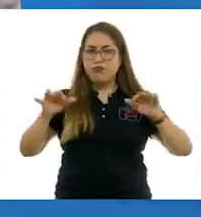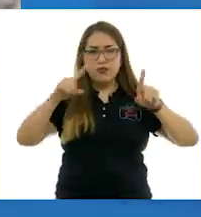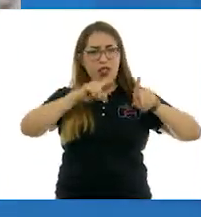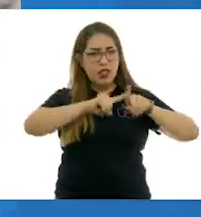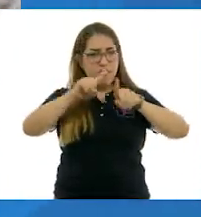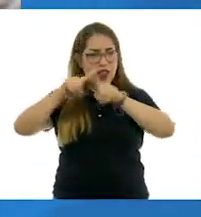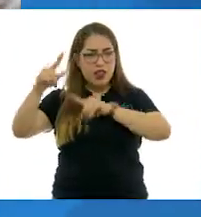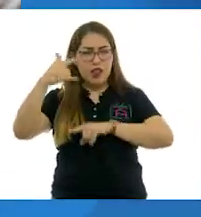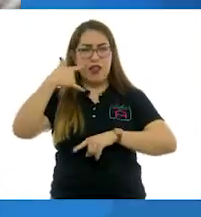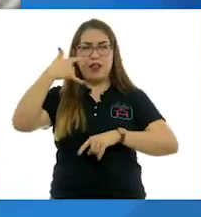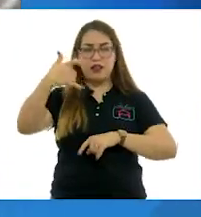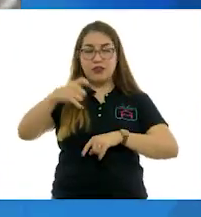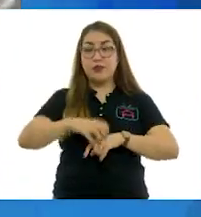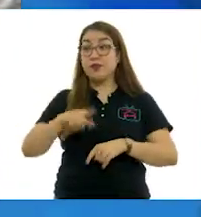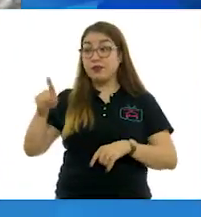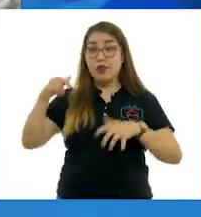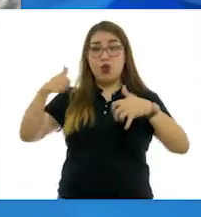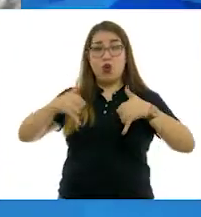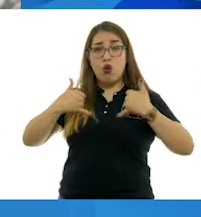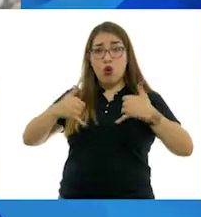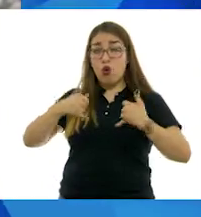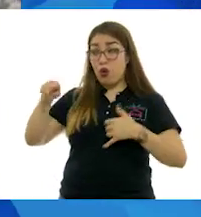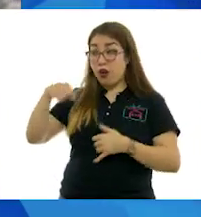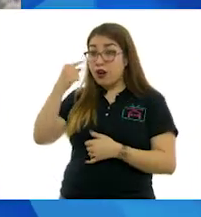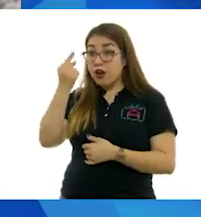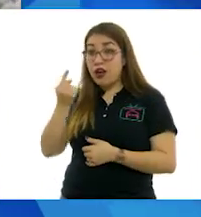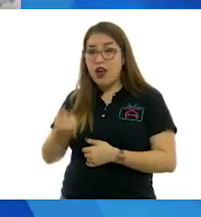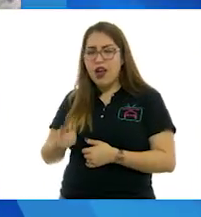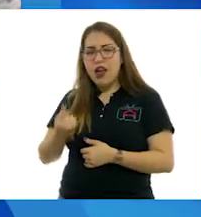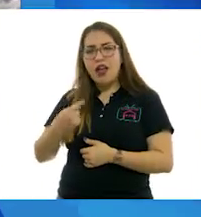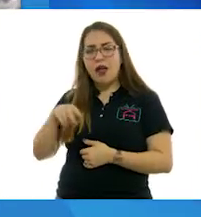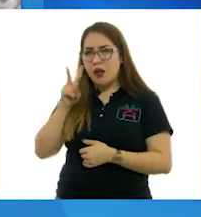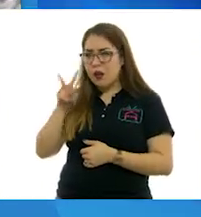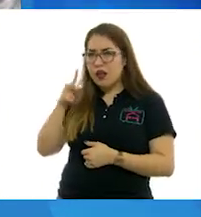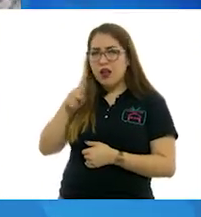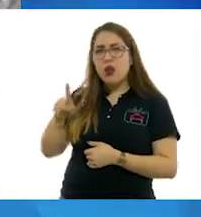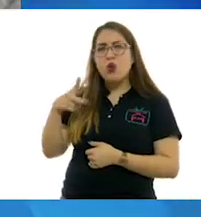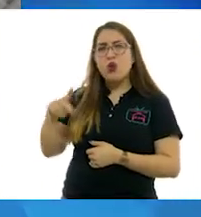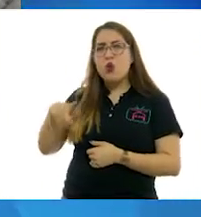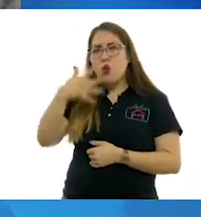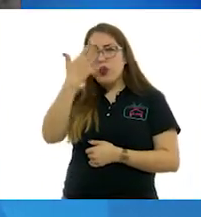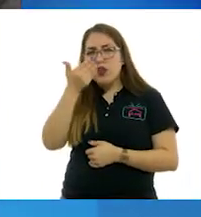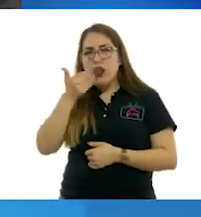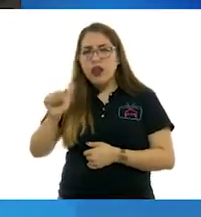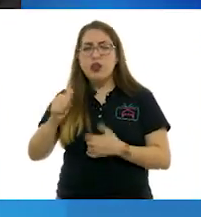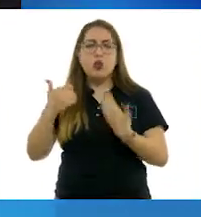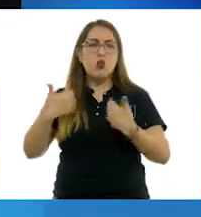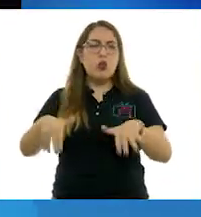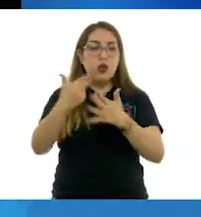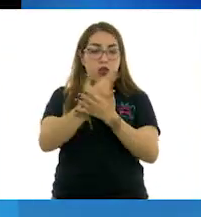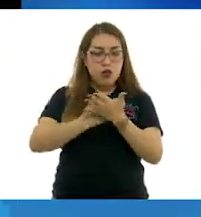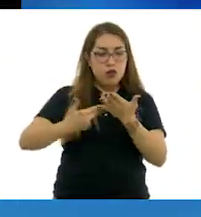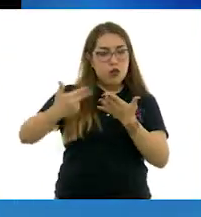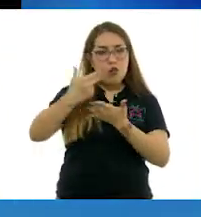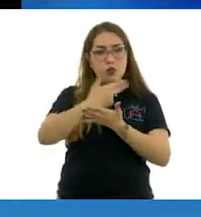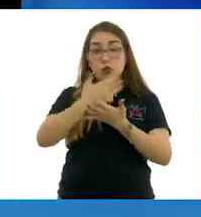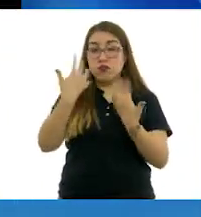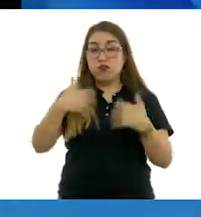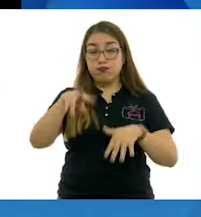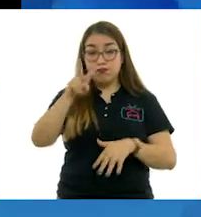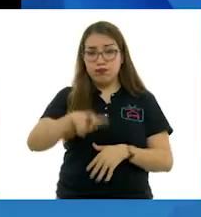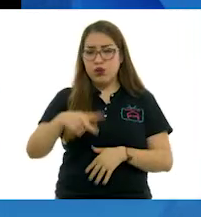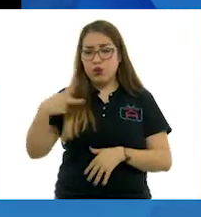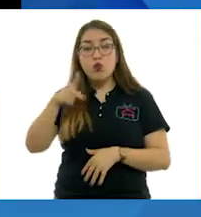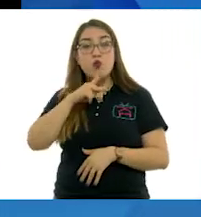Desde muy joven, Remedios Varo dio muestras de poseer un talento excepcional para el dibujo. Primero, su padre la